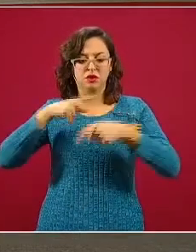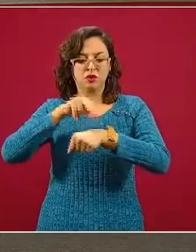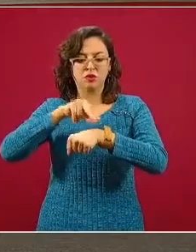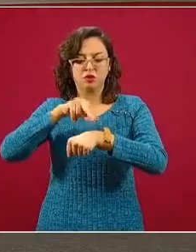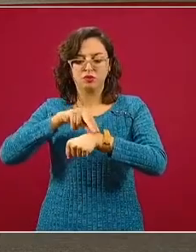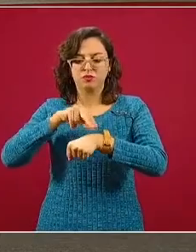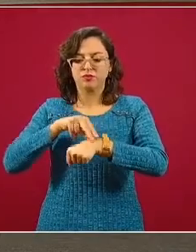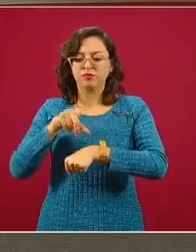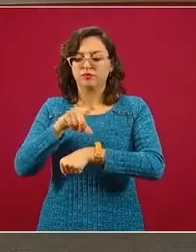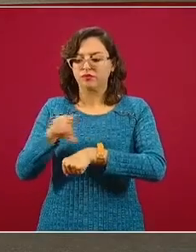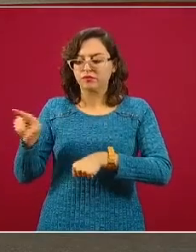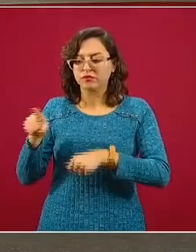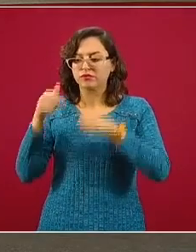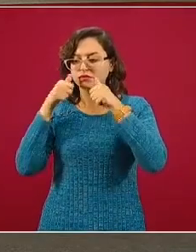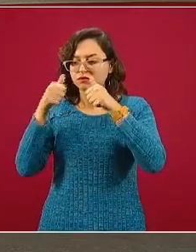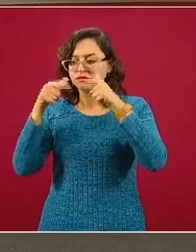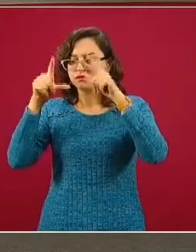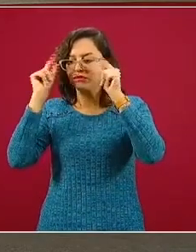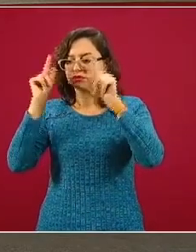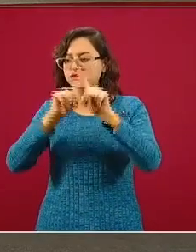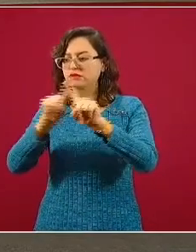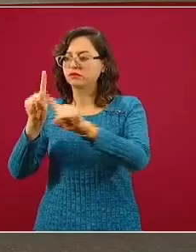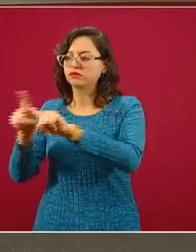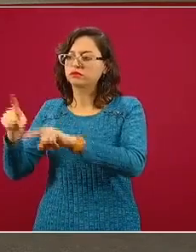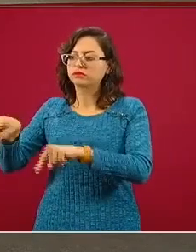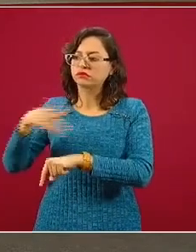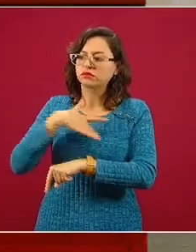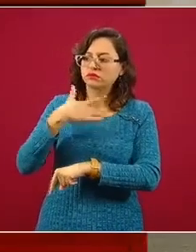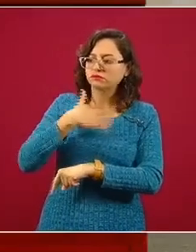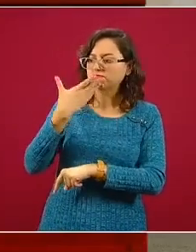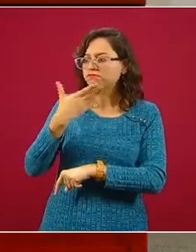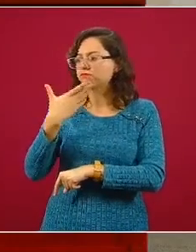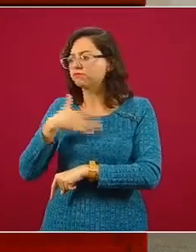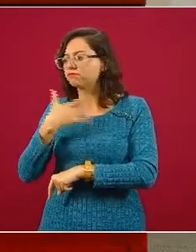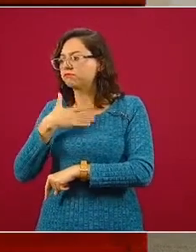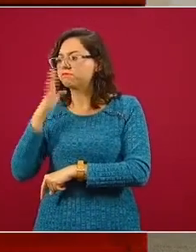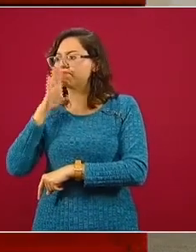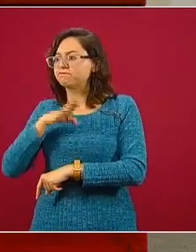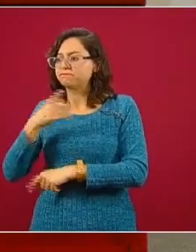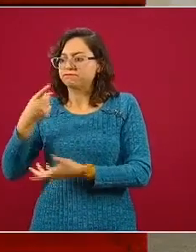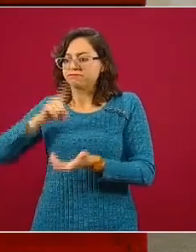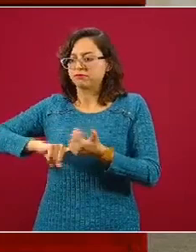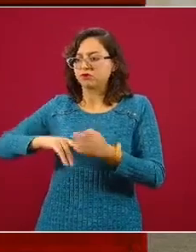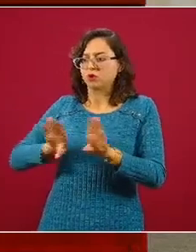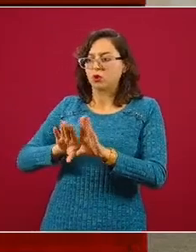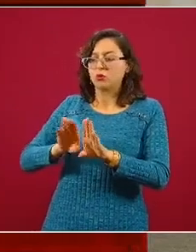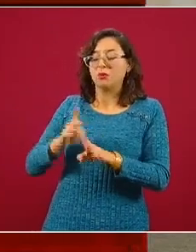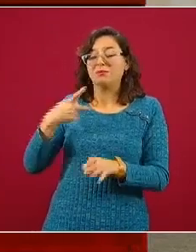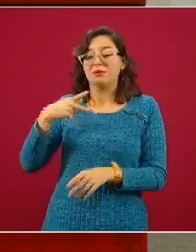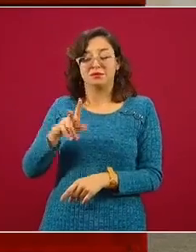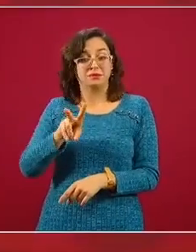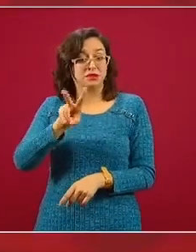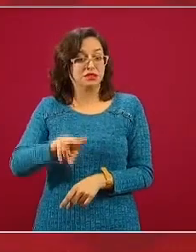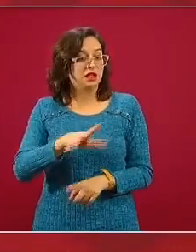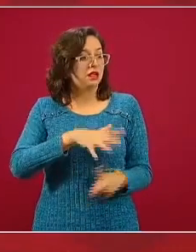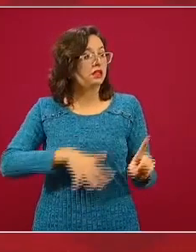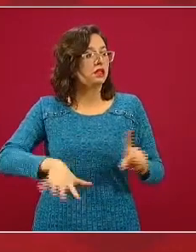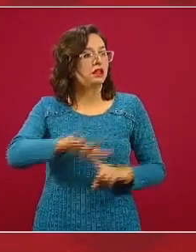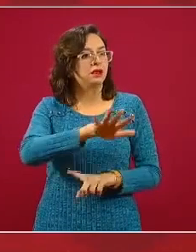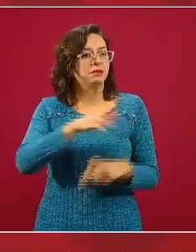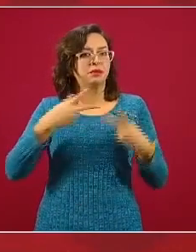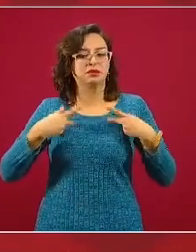del equipo de salud. Pero indiscutiblemente, también para la población en general, esto es una experiencia